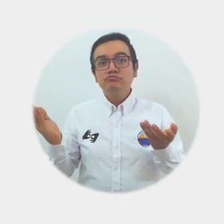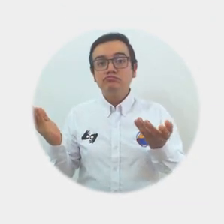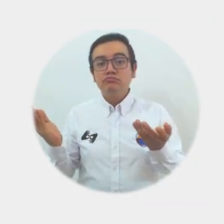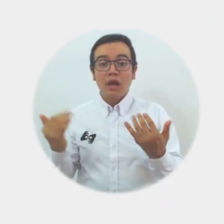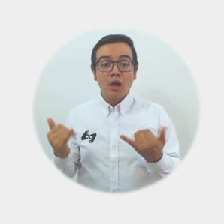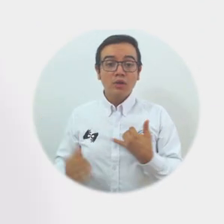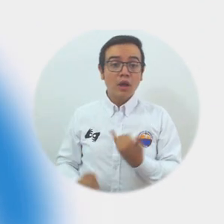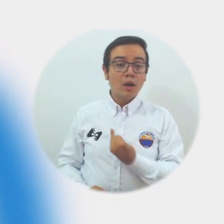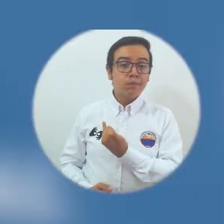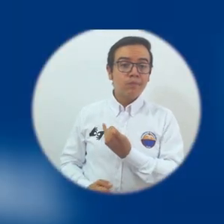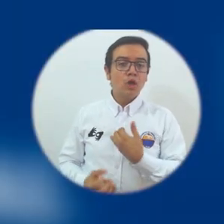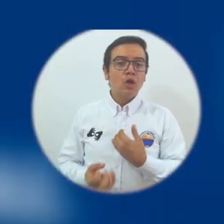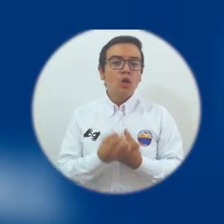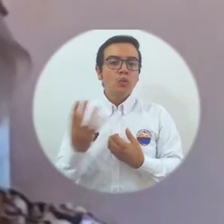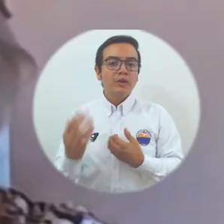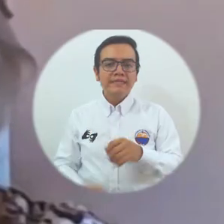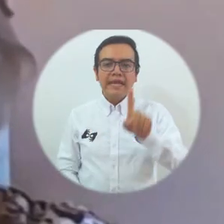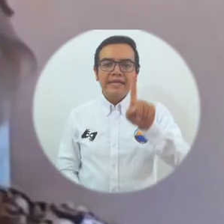tesis.